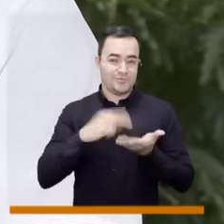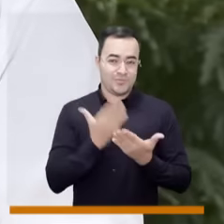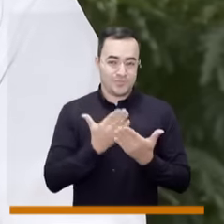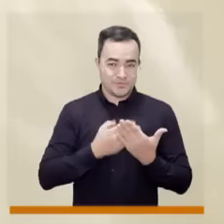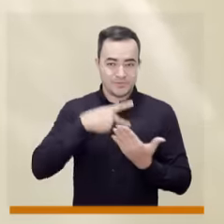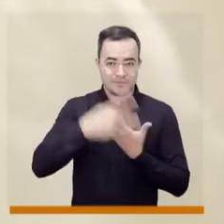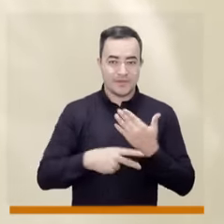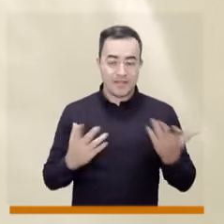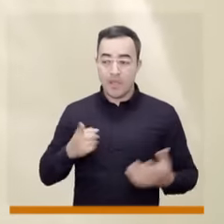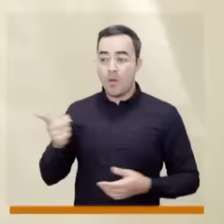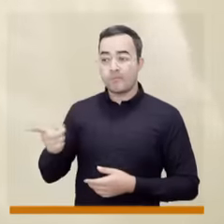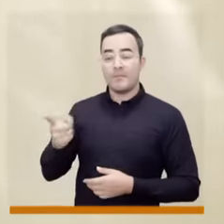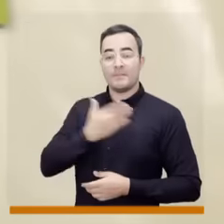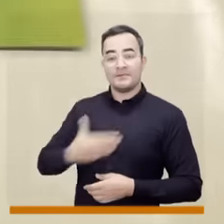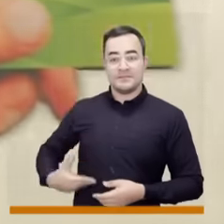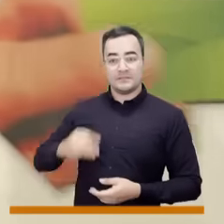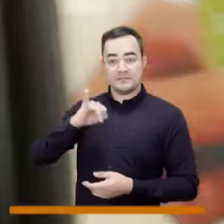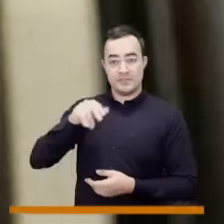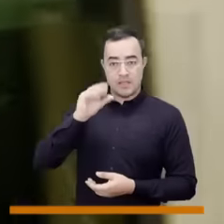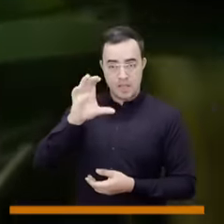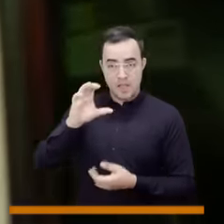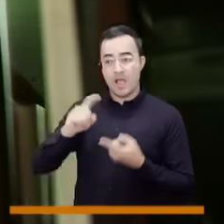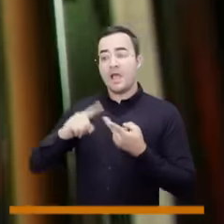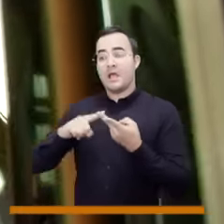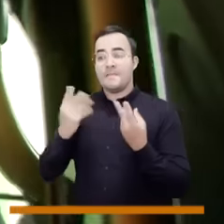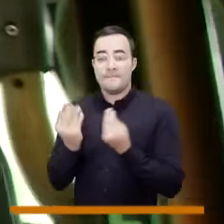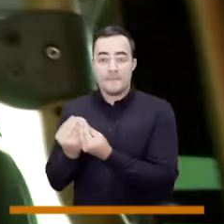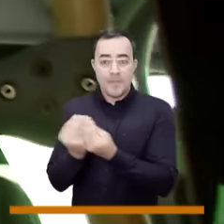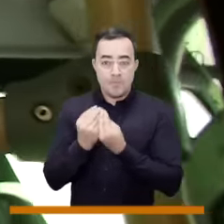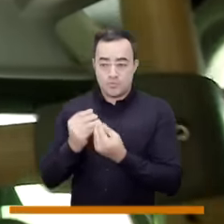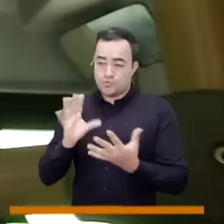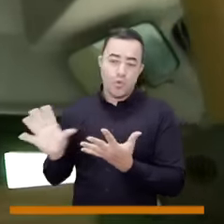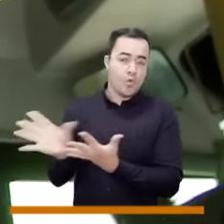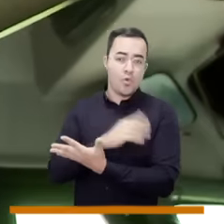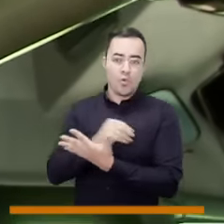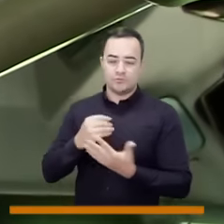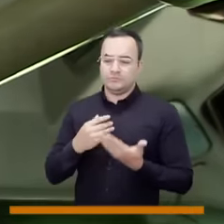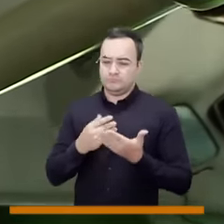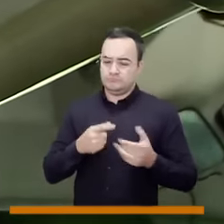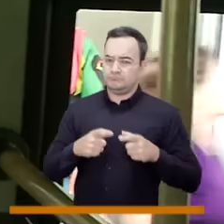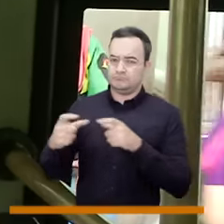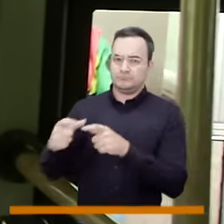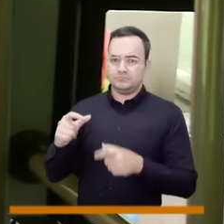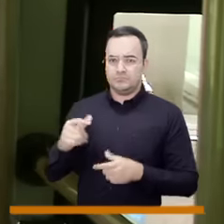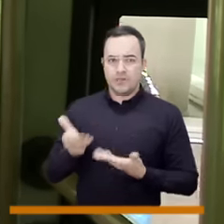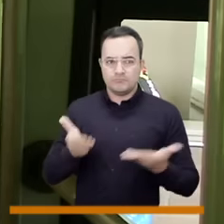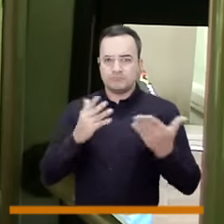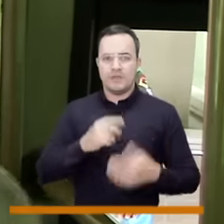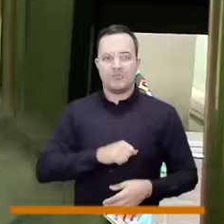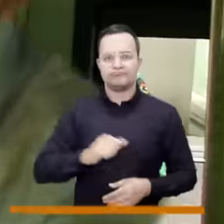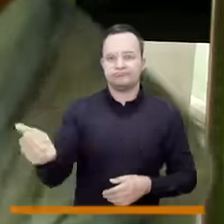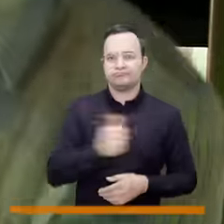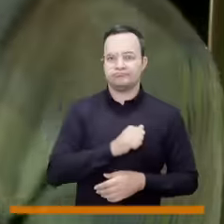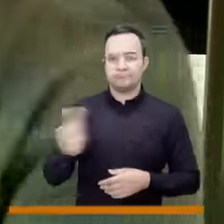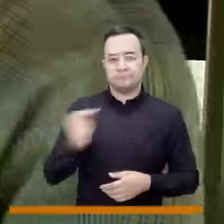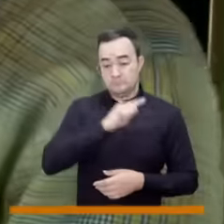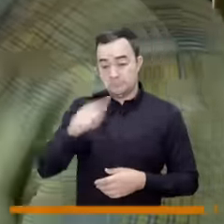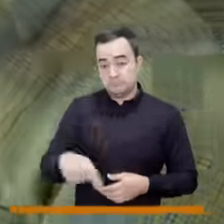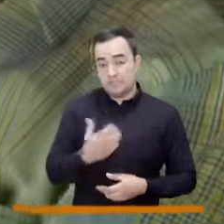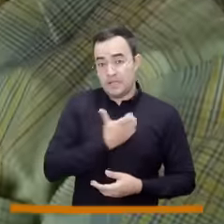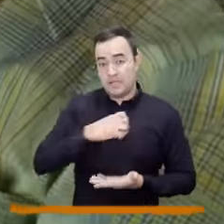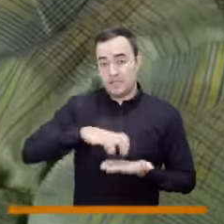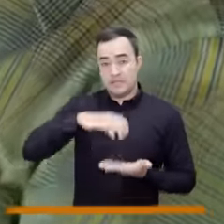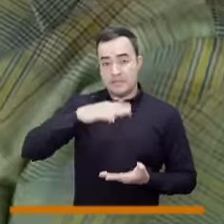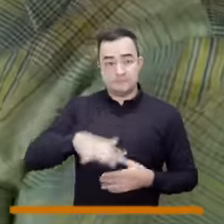una tarjeta cívica para el presidente de junta con sus dignatarios, para que ellos puedan transportarse hacia la administración,